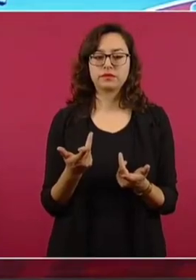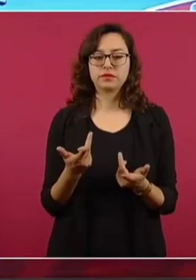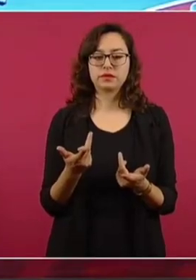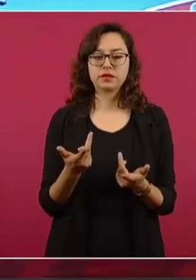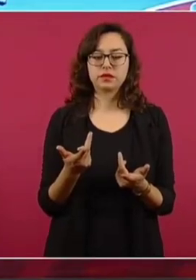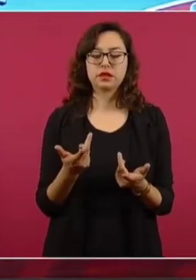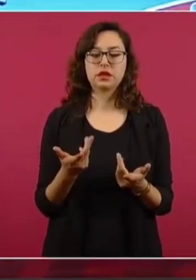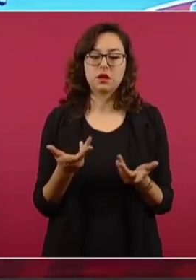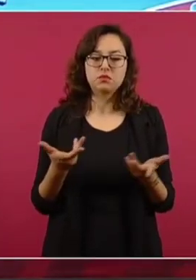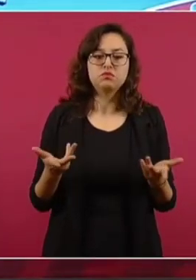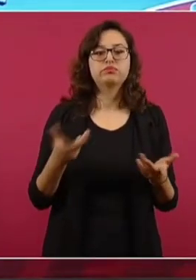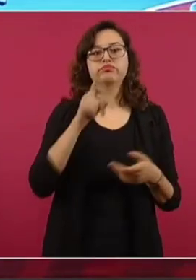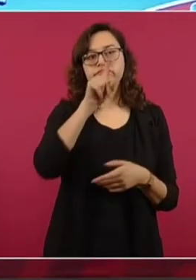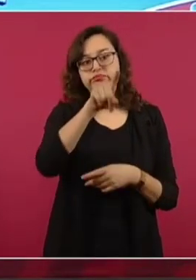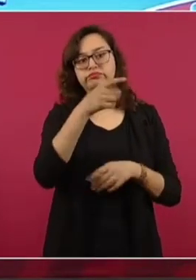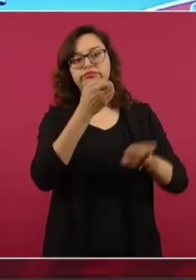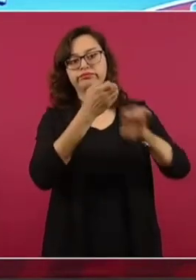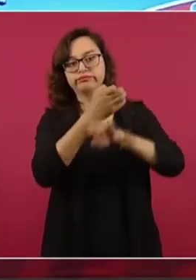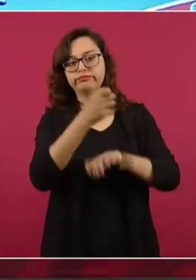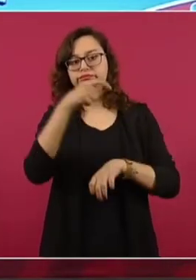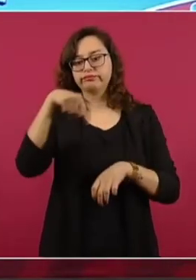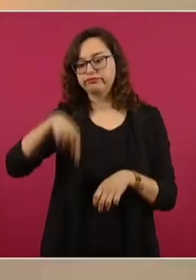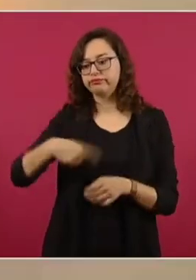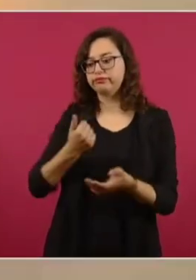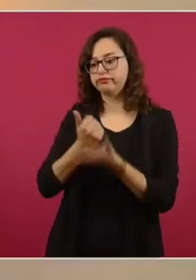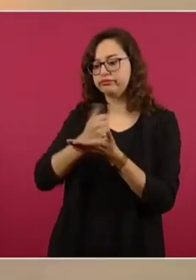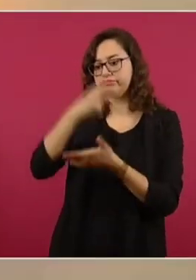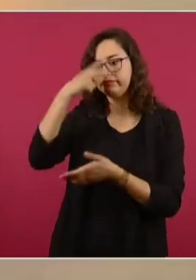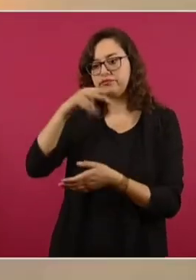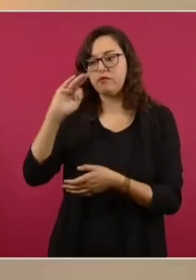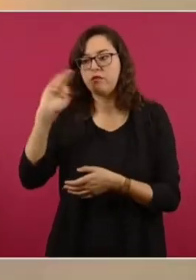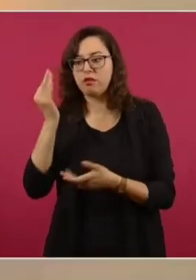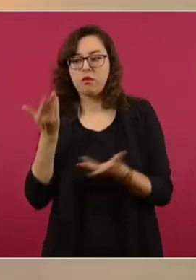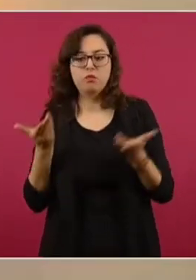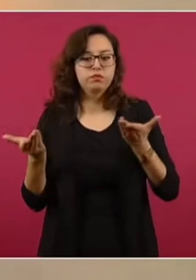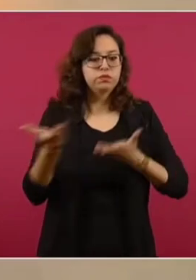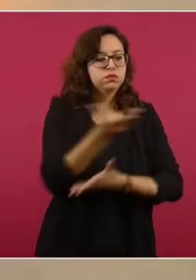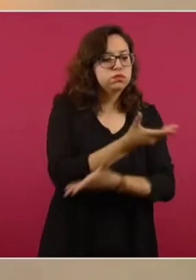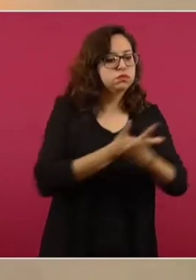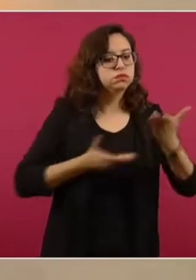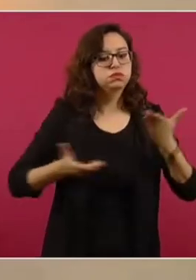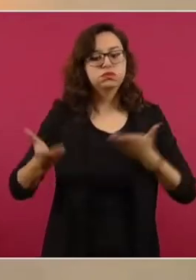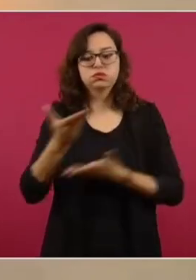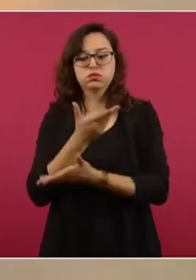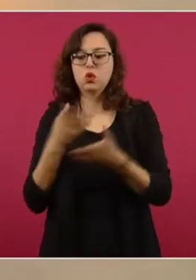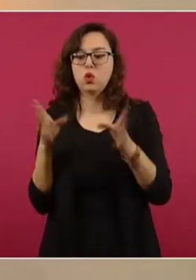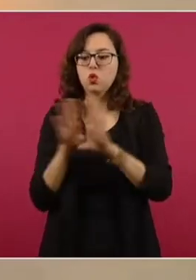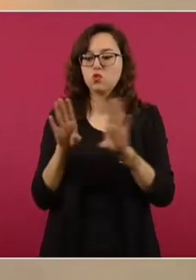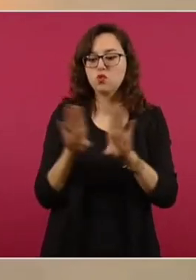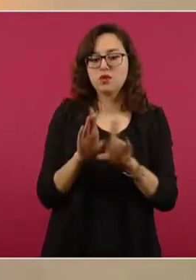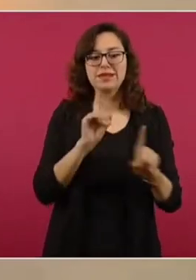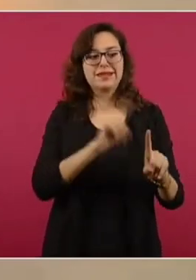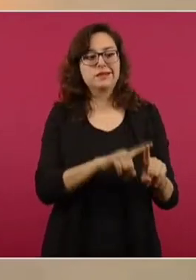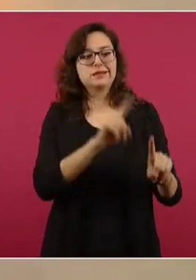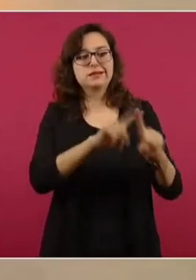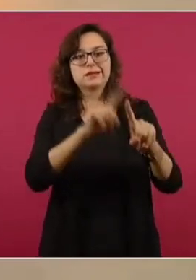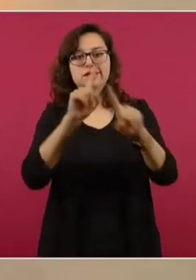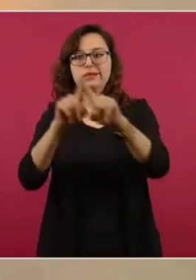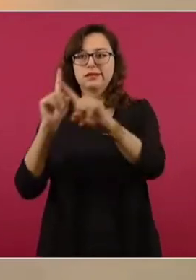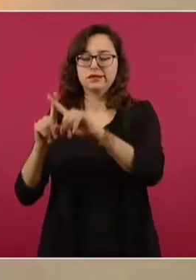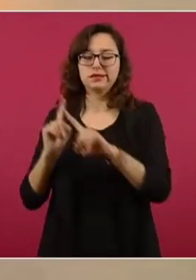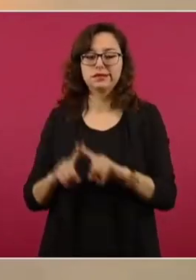inteligencia a efecto de ubicar sujetos que pudieran haber estado vinculados a esta línea de investigación por